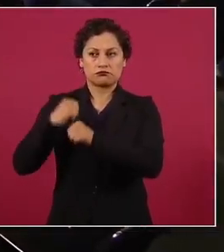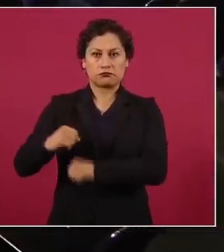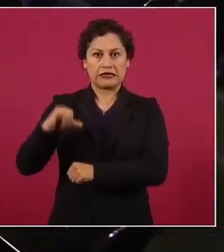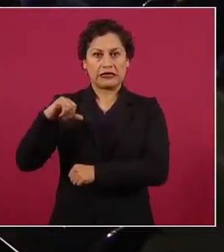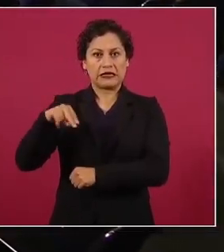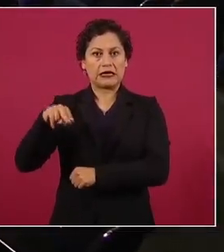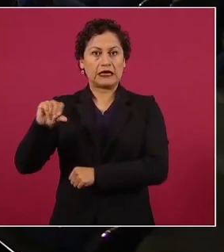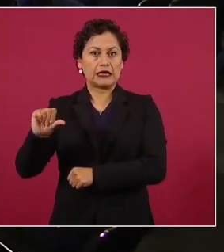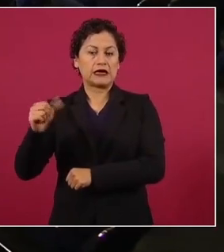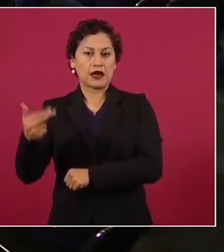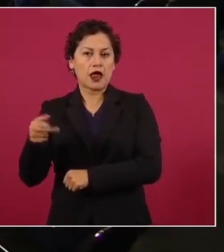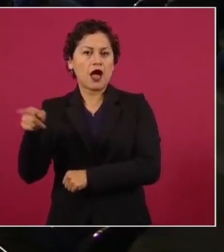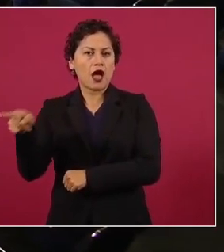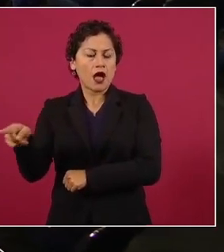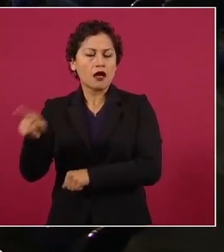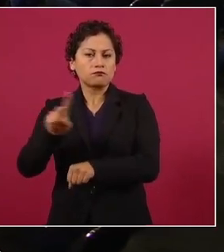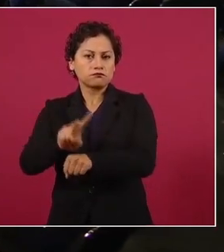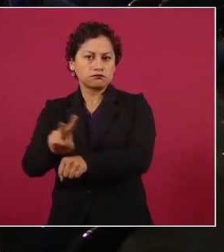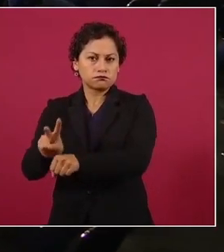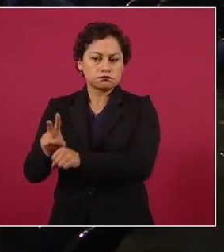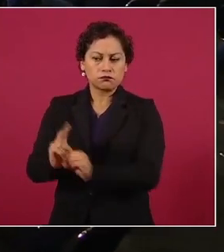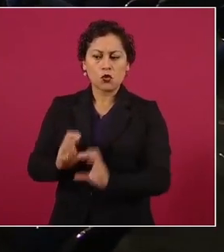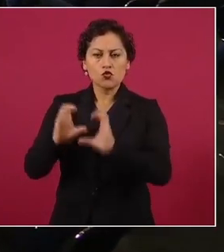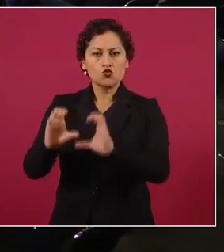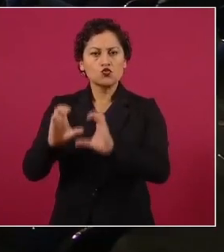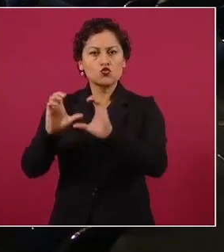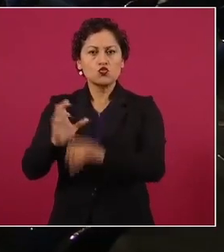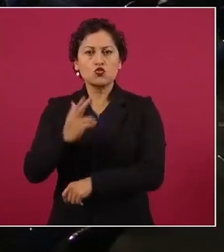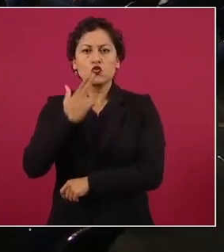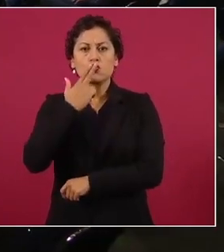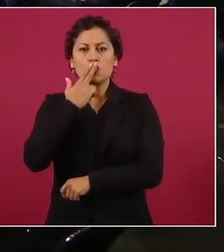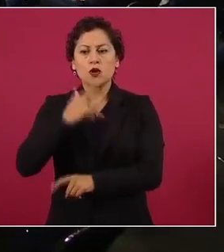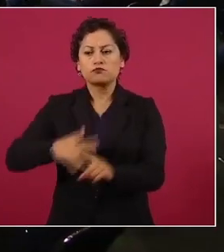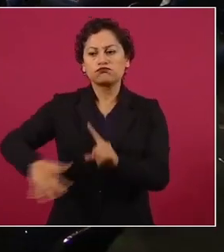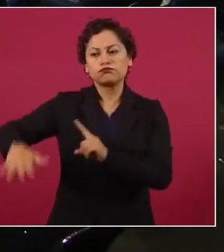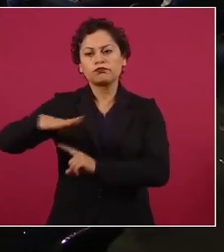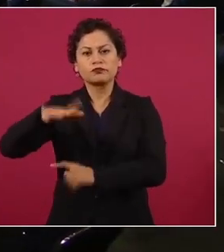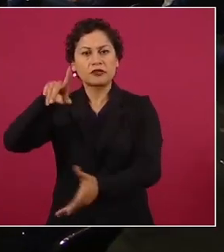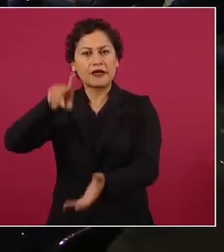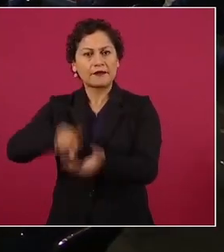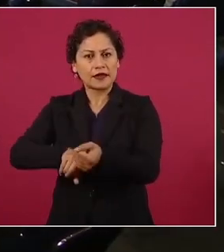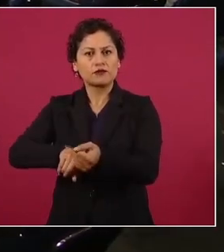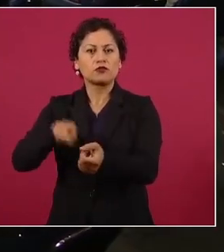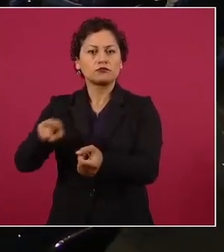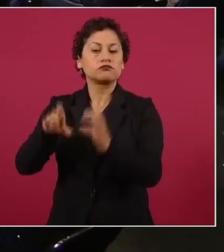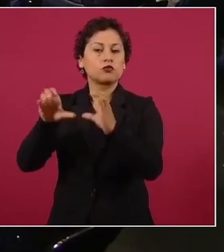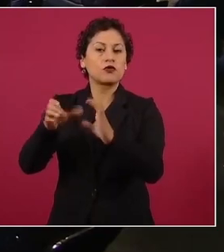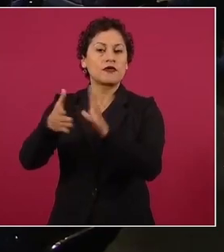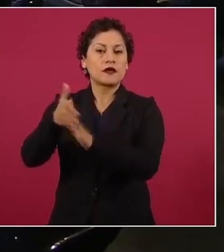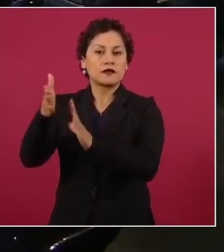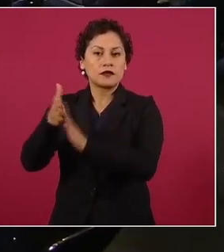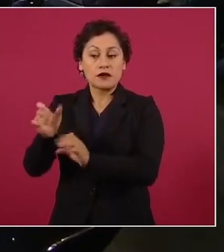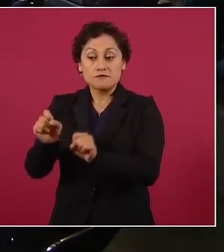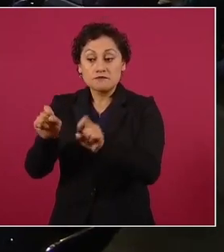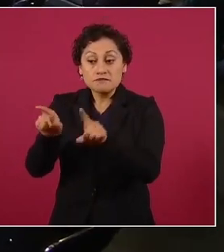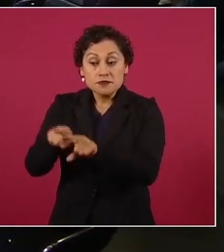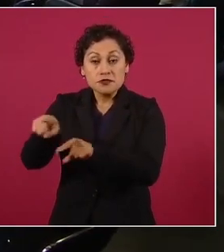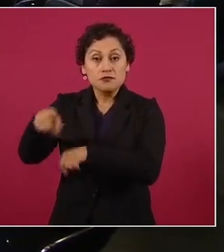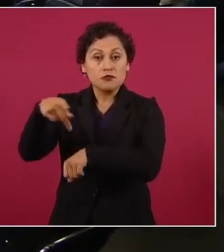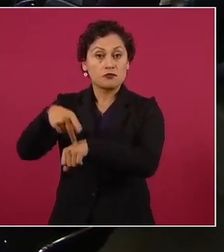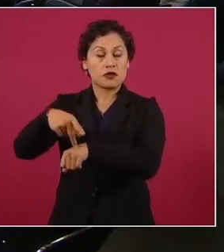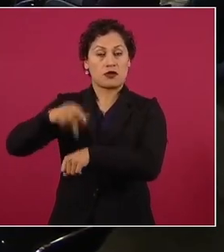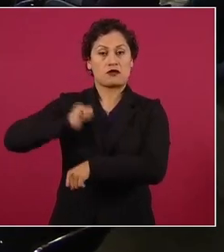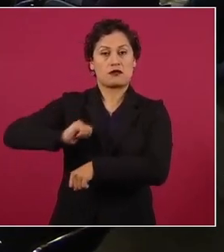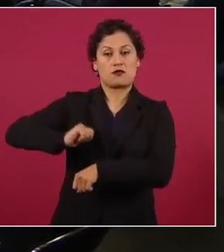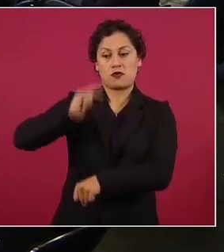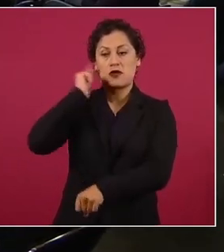conservación en las cuevas y cenotes, así como de vestigios arqueológicos localizados en el área de influencia de